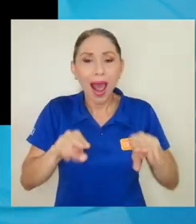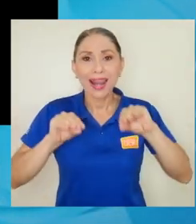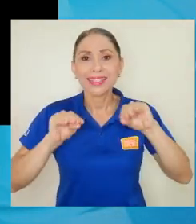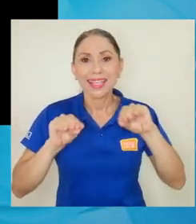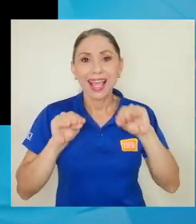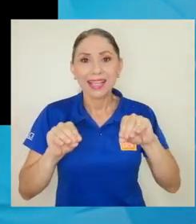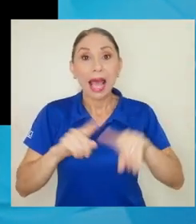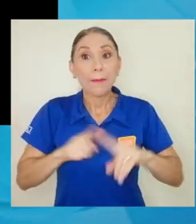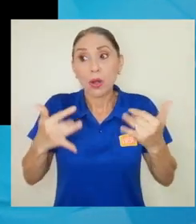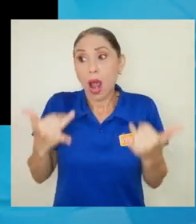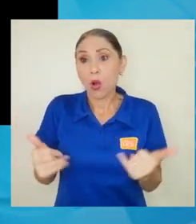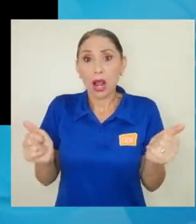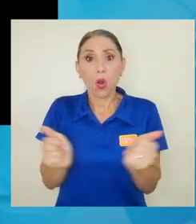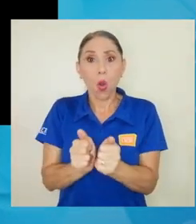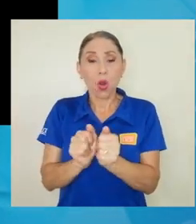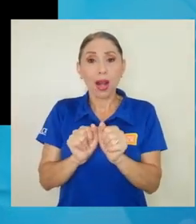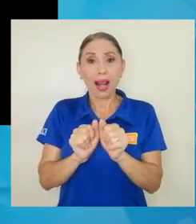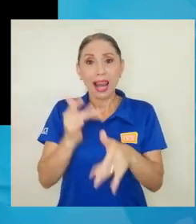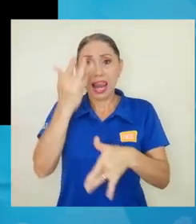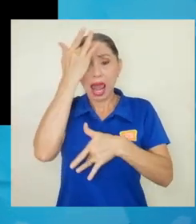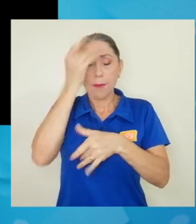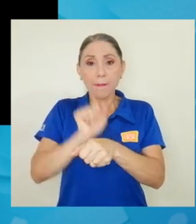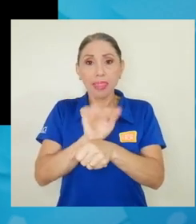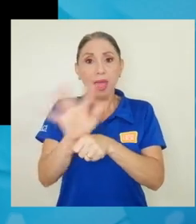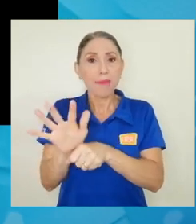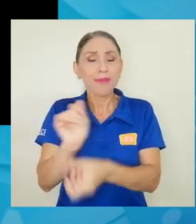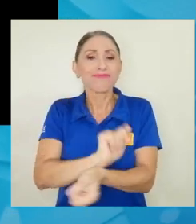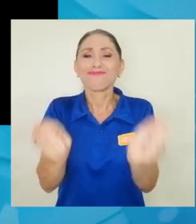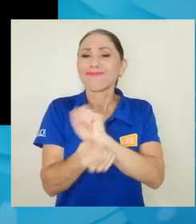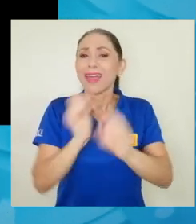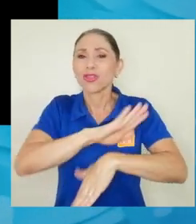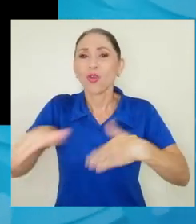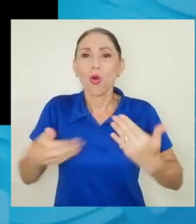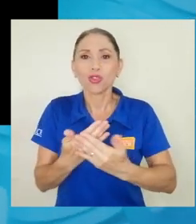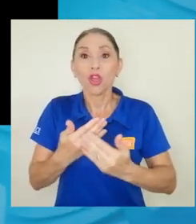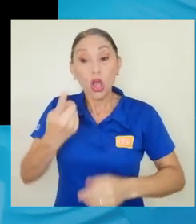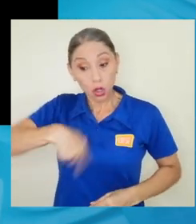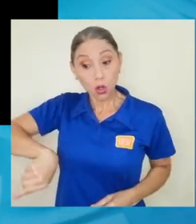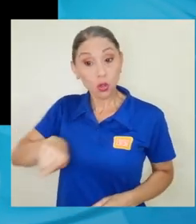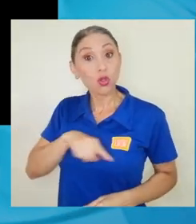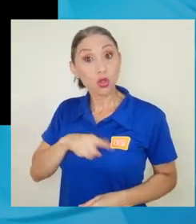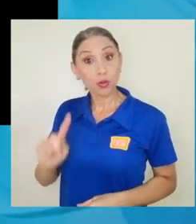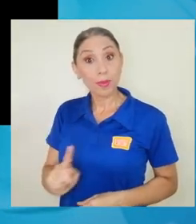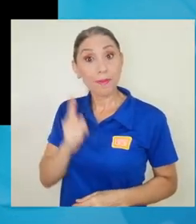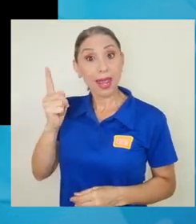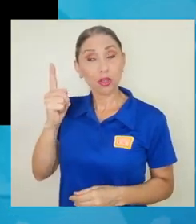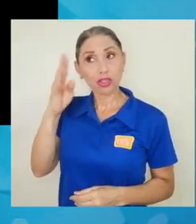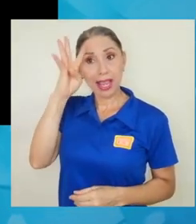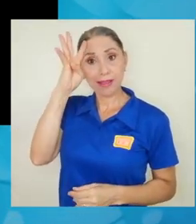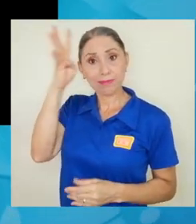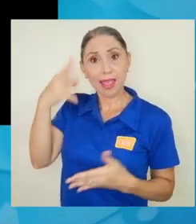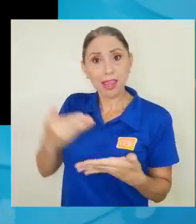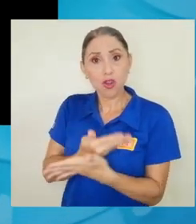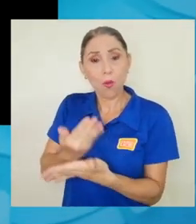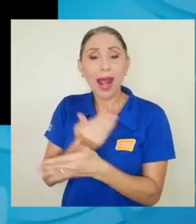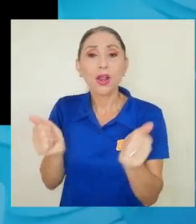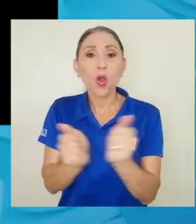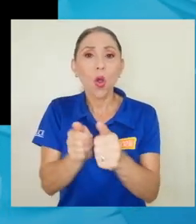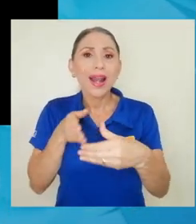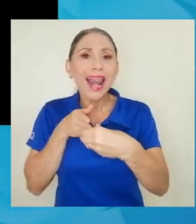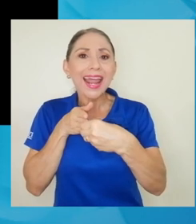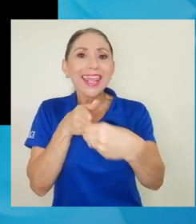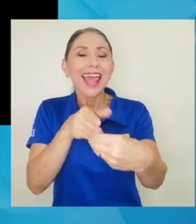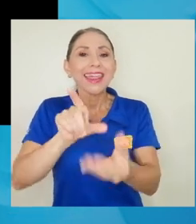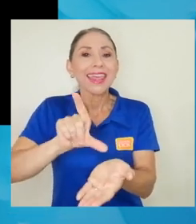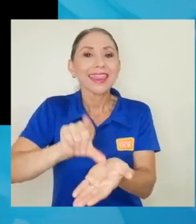pero el tema de la pandemia nos ha venido a cambiar a todos. Por ejemplo, fuimos los primeros en innovar con el tema de la guía